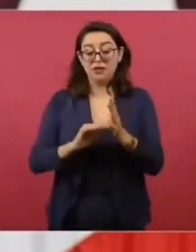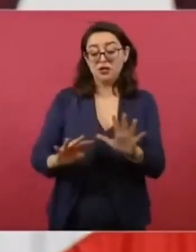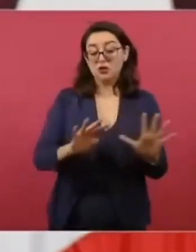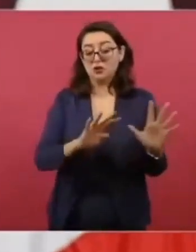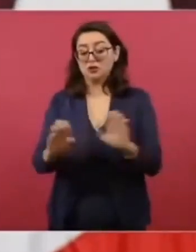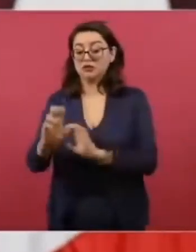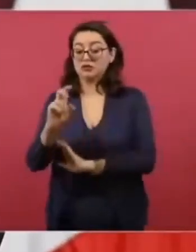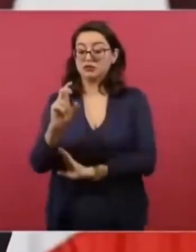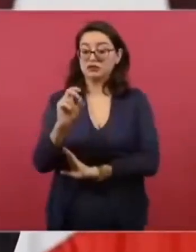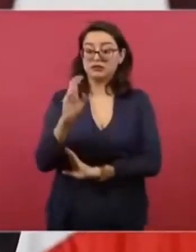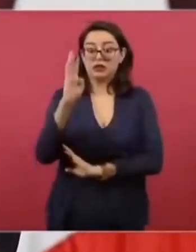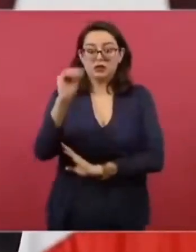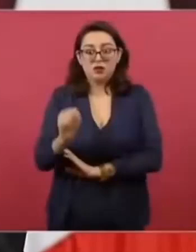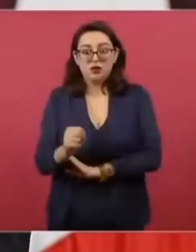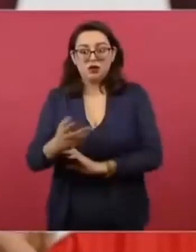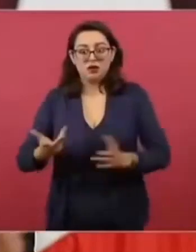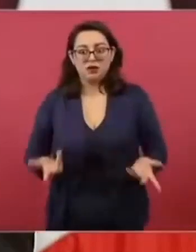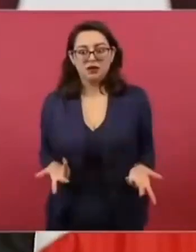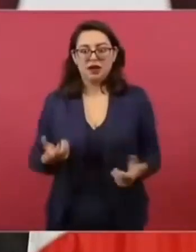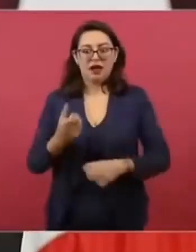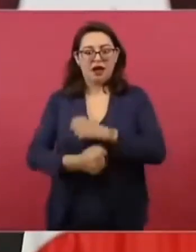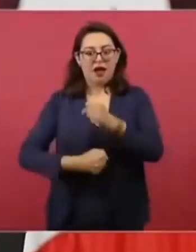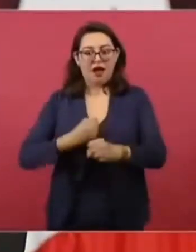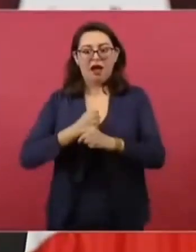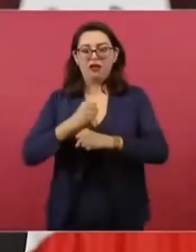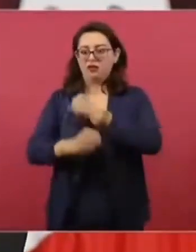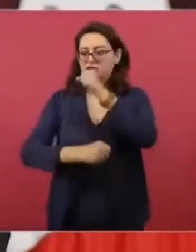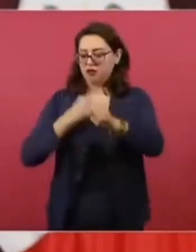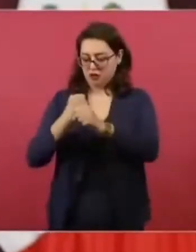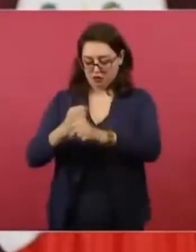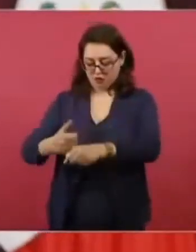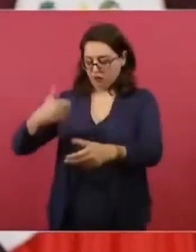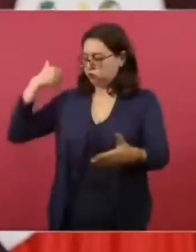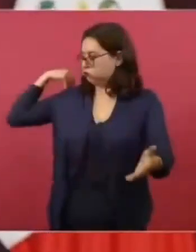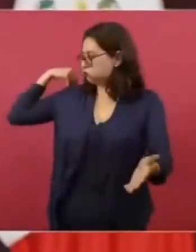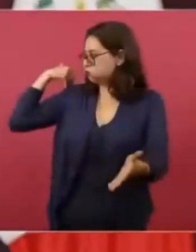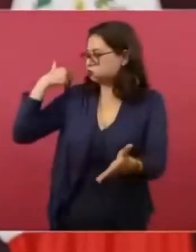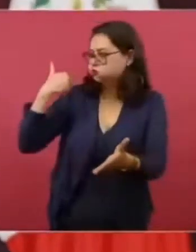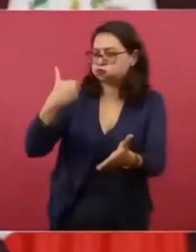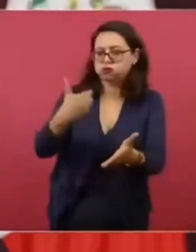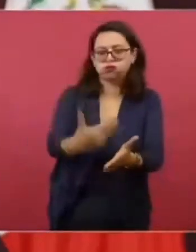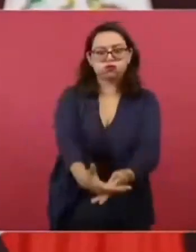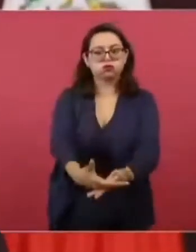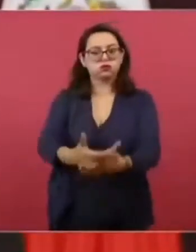o es la historia reciente, y desaparecen.